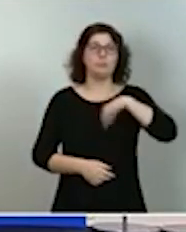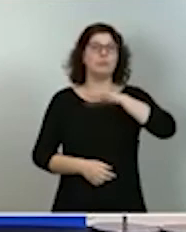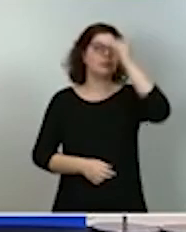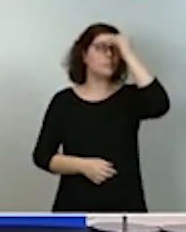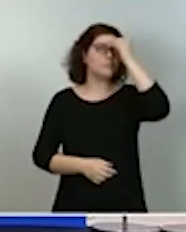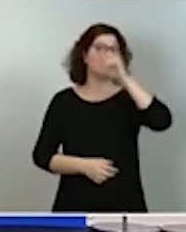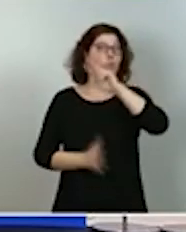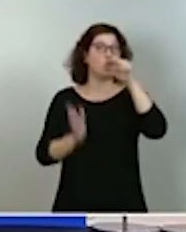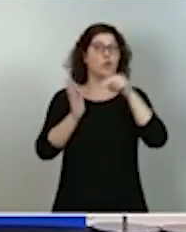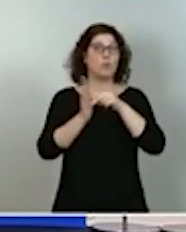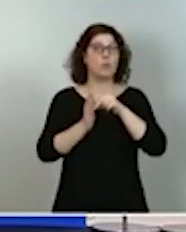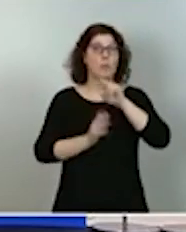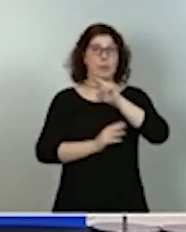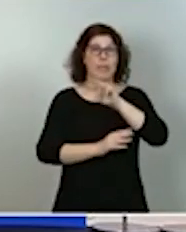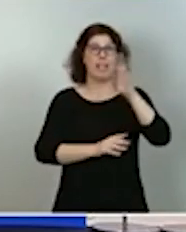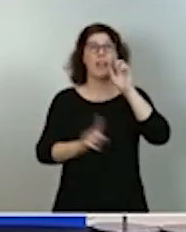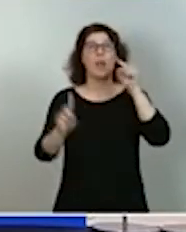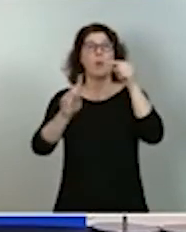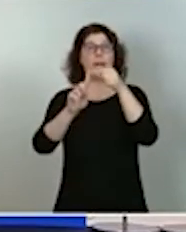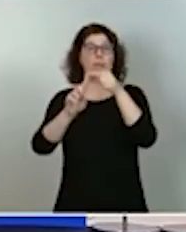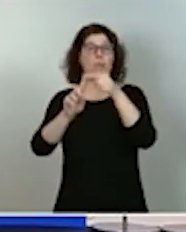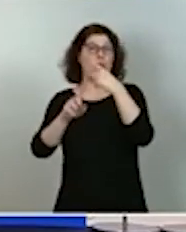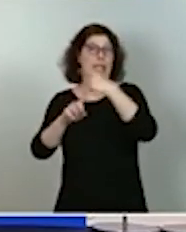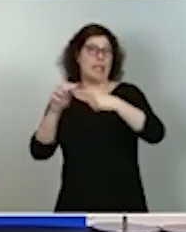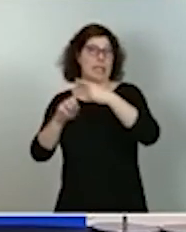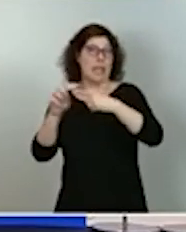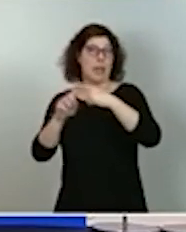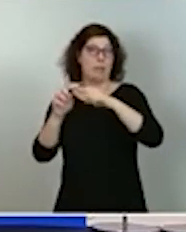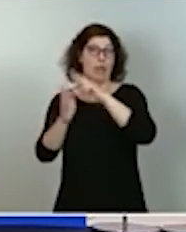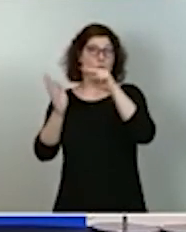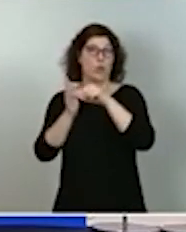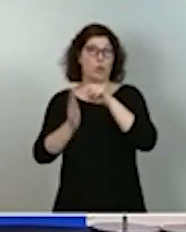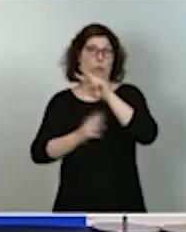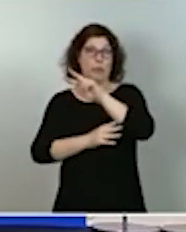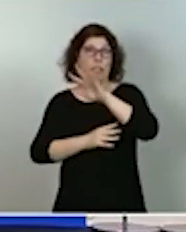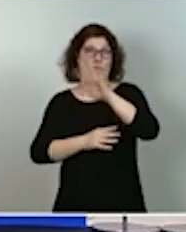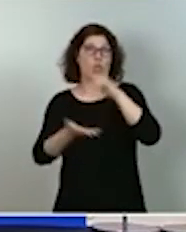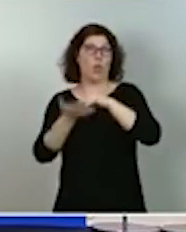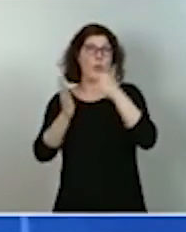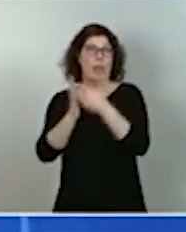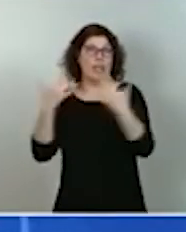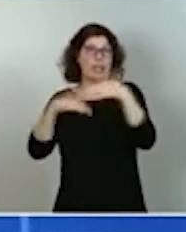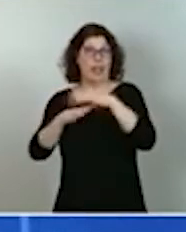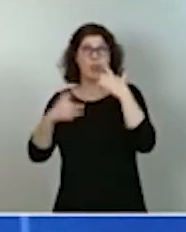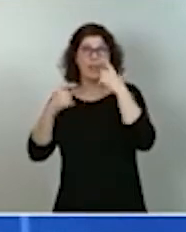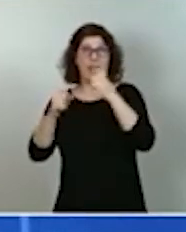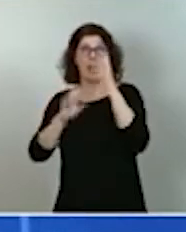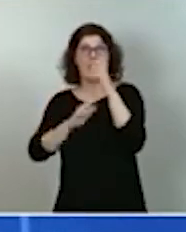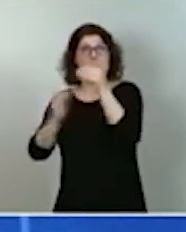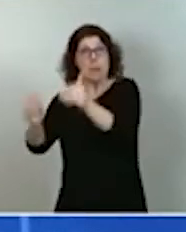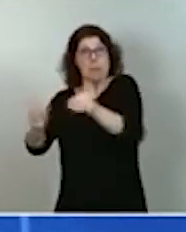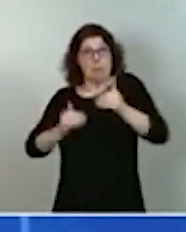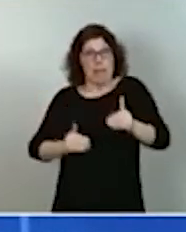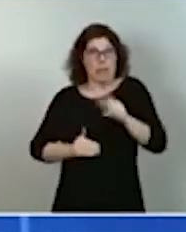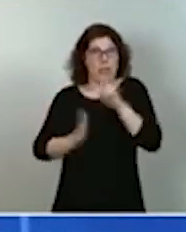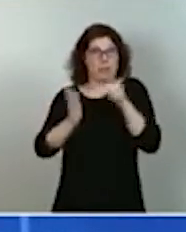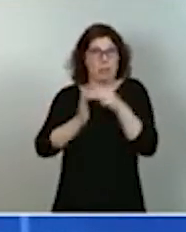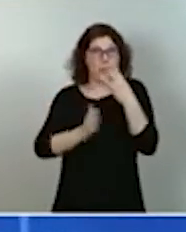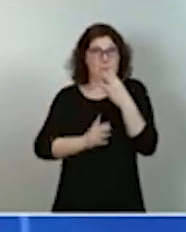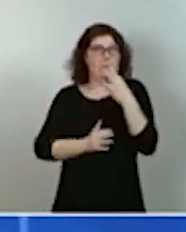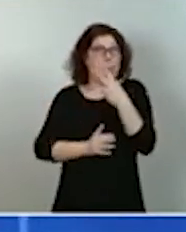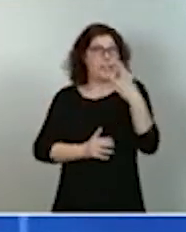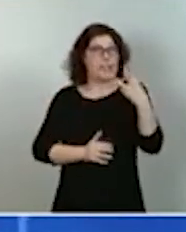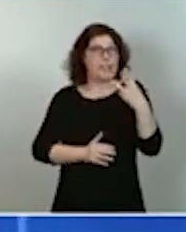el objetivo intermedio que nos marcamos para 2025 en el Plan Integrado de Energía y Clima no solo es posible, sino que además